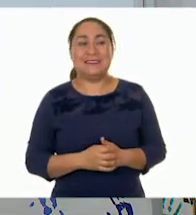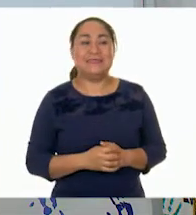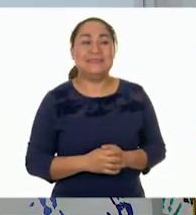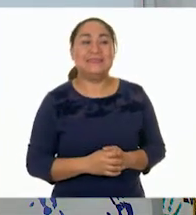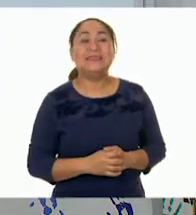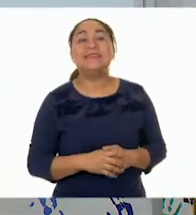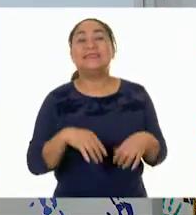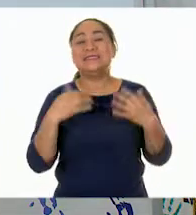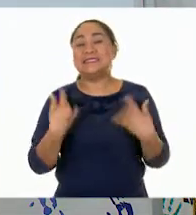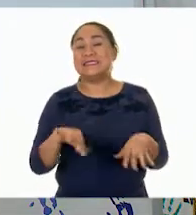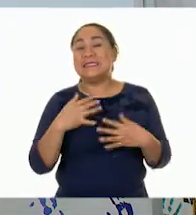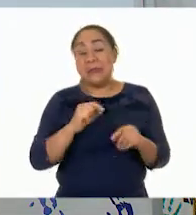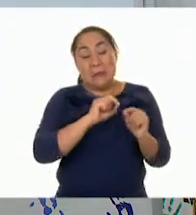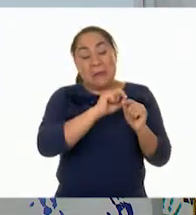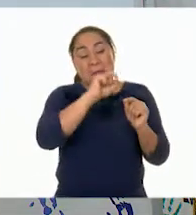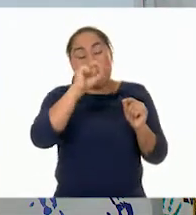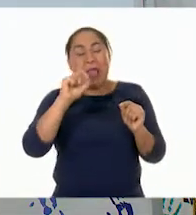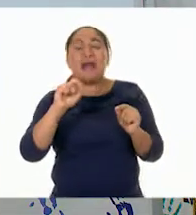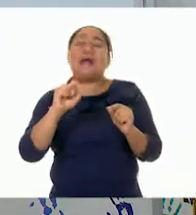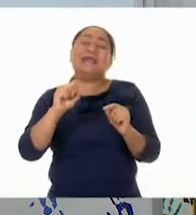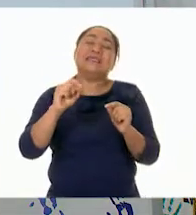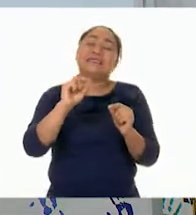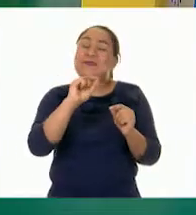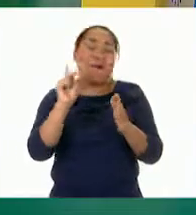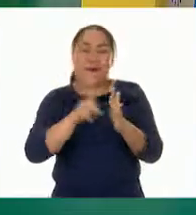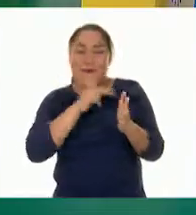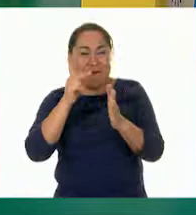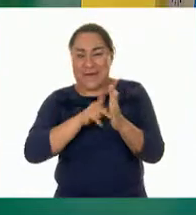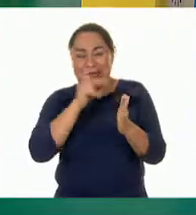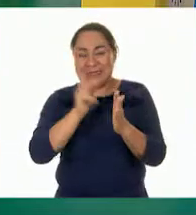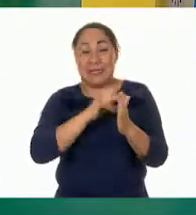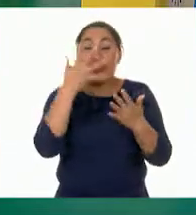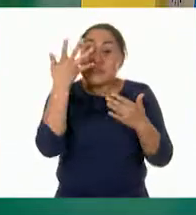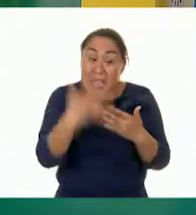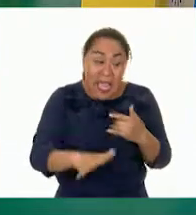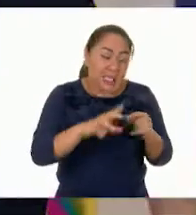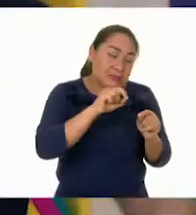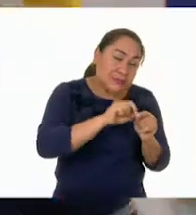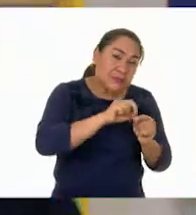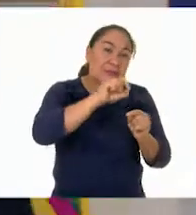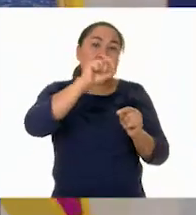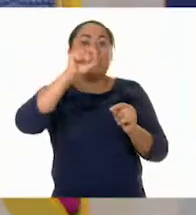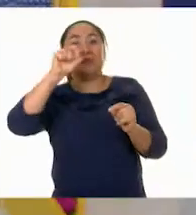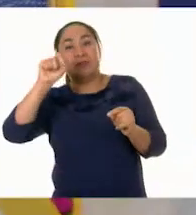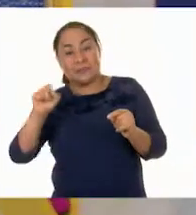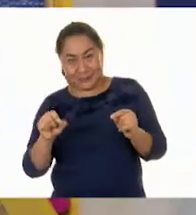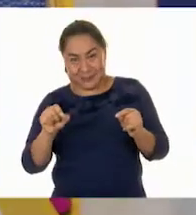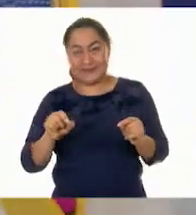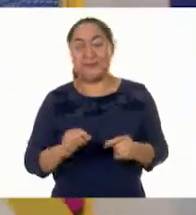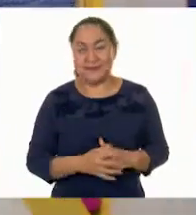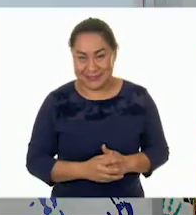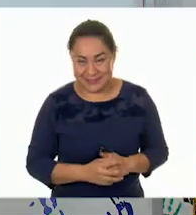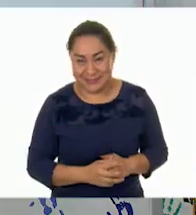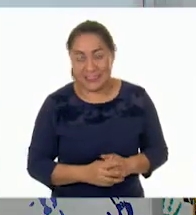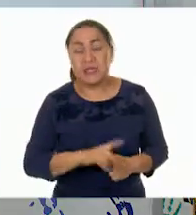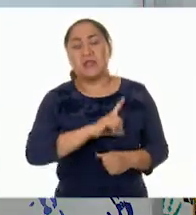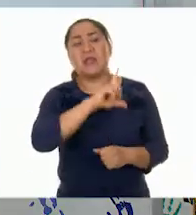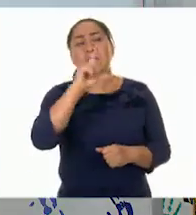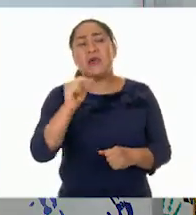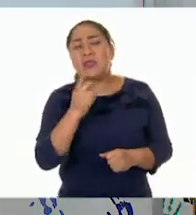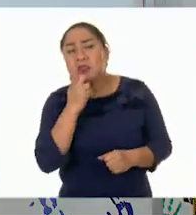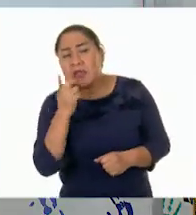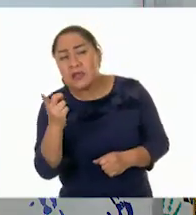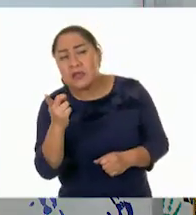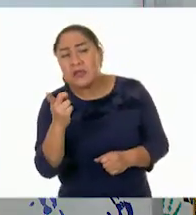Se estaba quedando corta, La Rana Lucía se estaba quedando Corrigió en el aire el salto y llegó a los 10. Y luego tenemos que